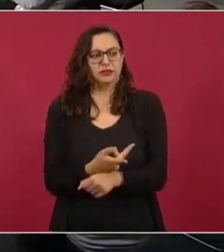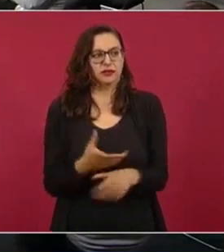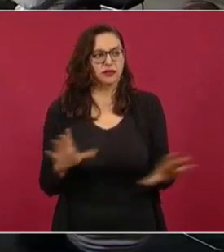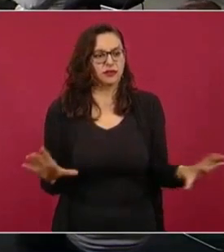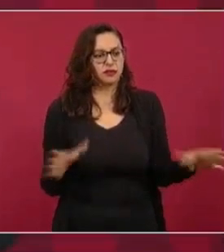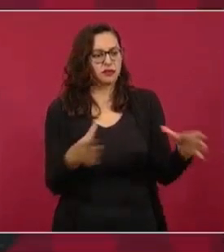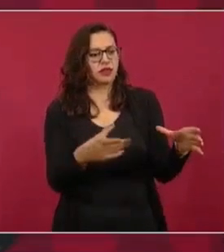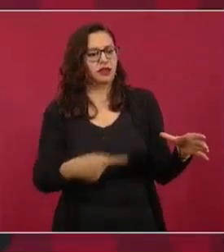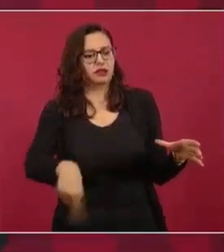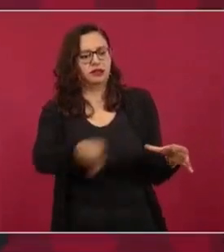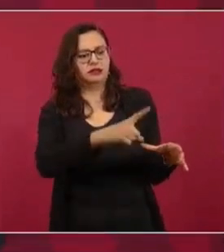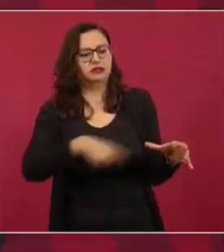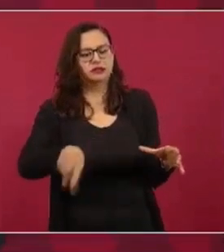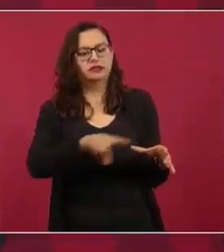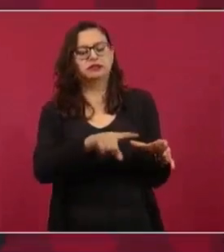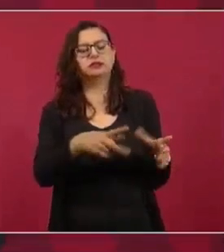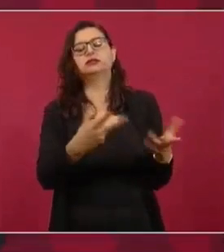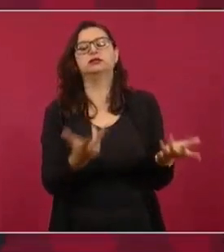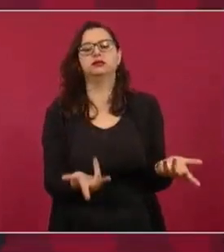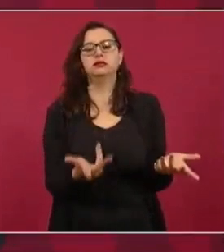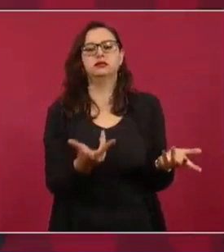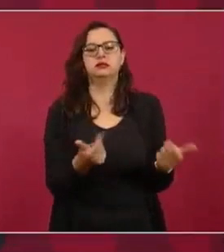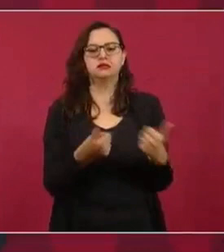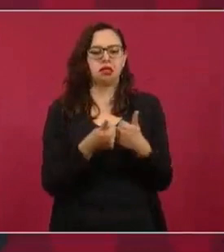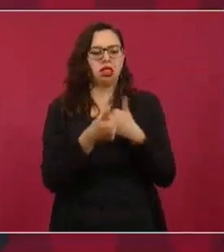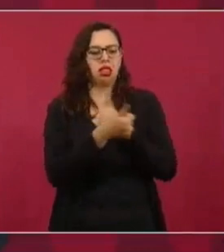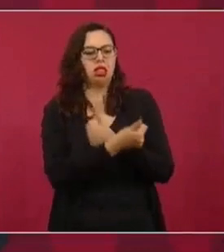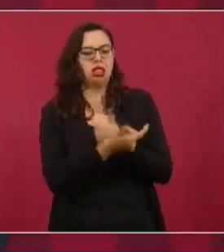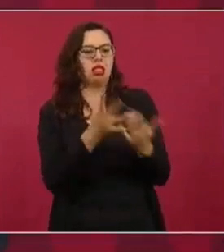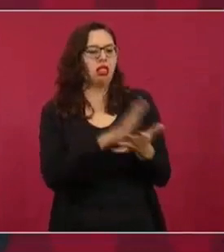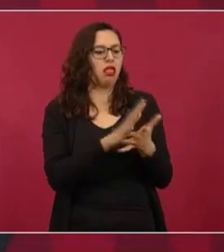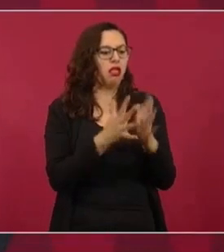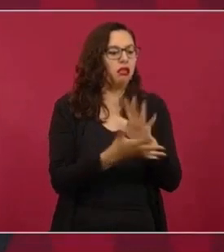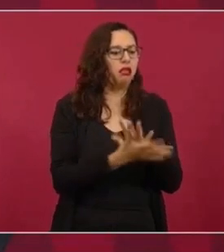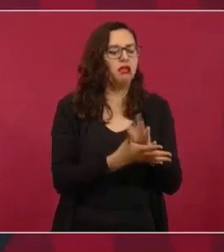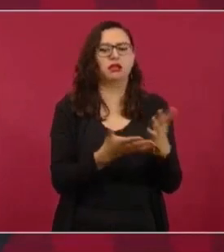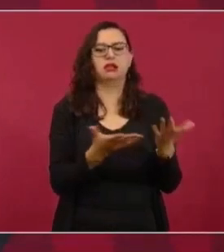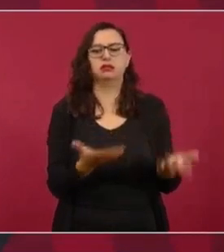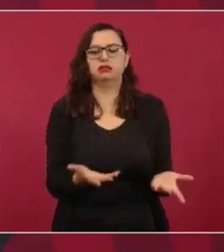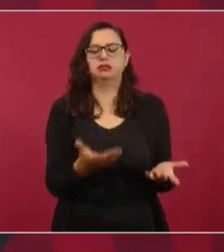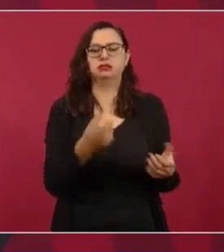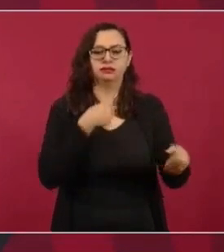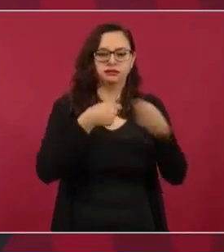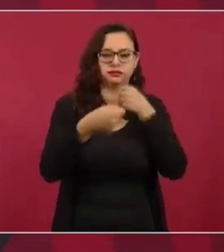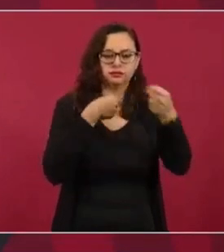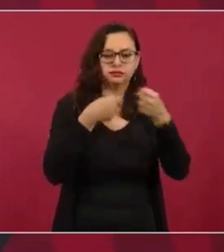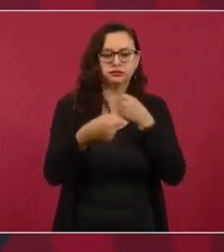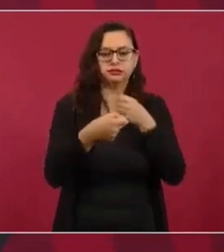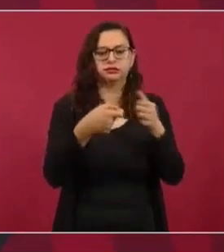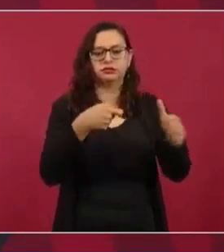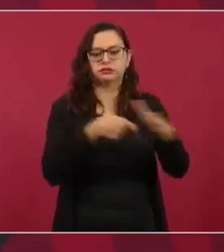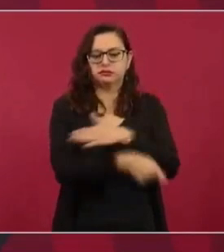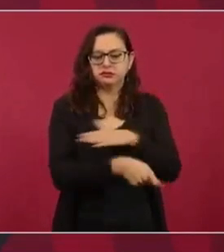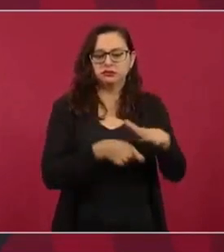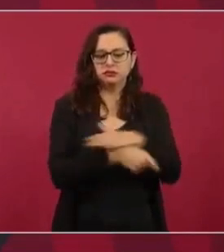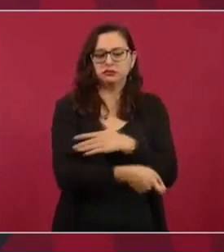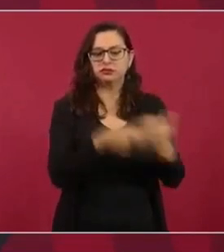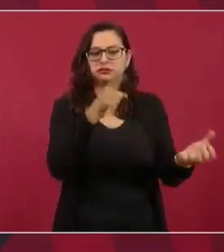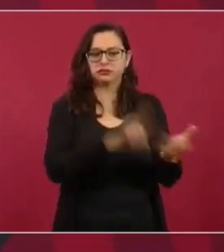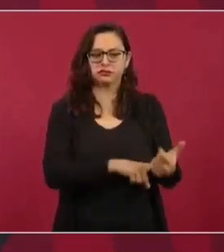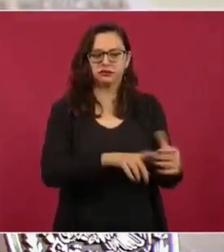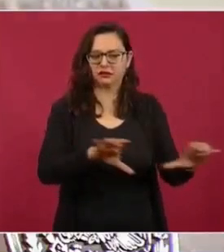los traficantes de influencia y los periodistas vendidos o alquilados,